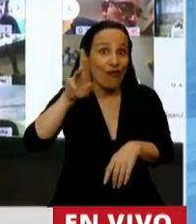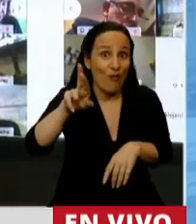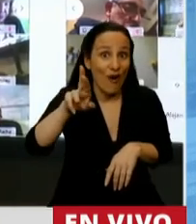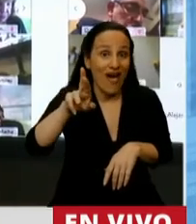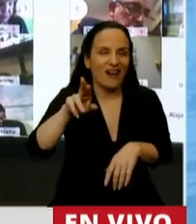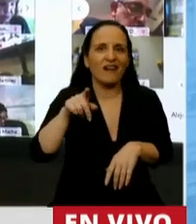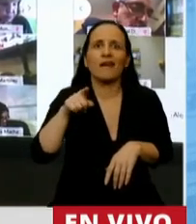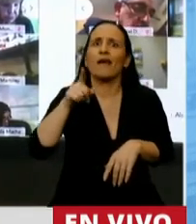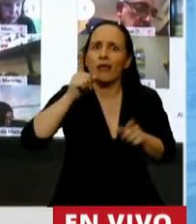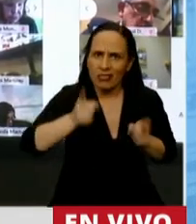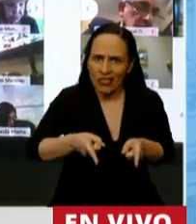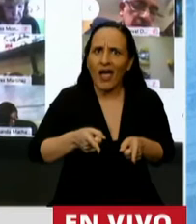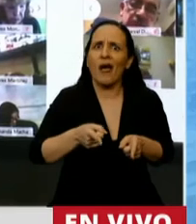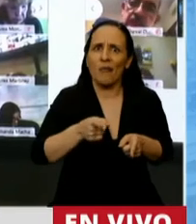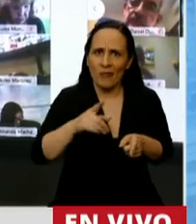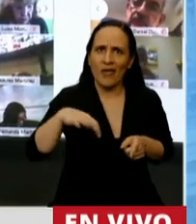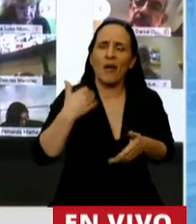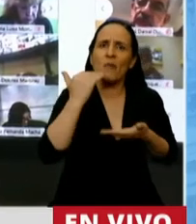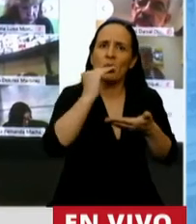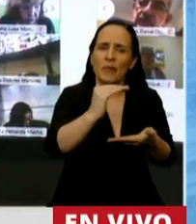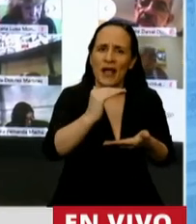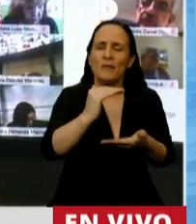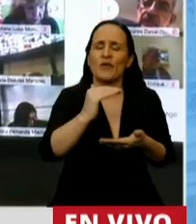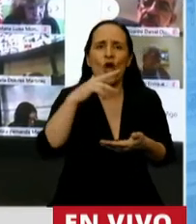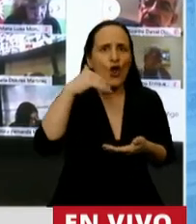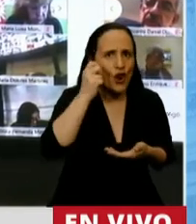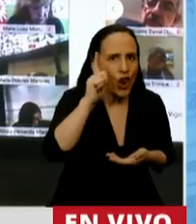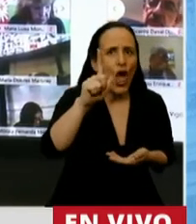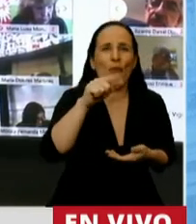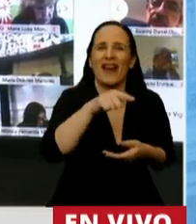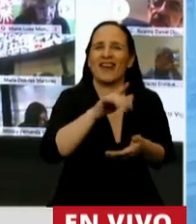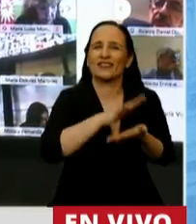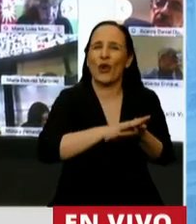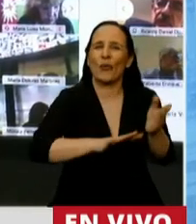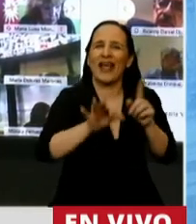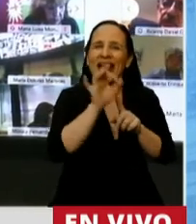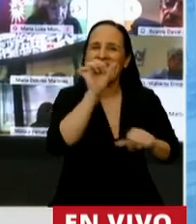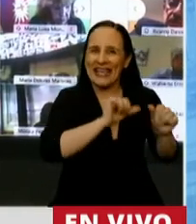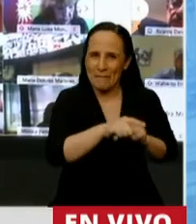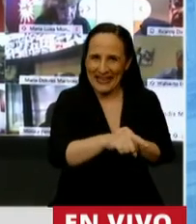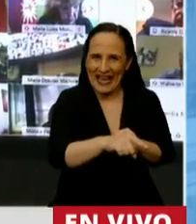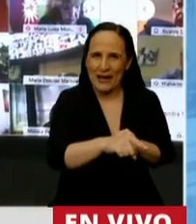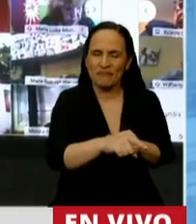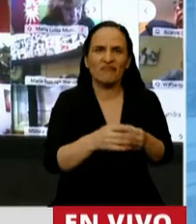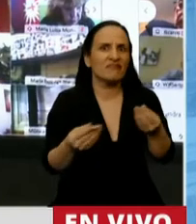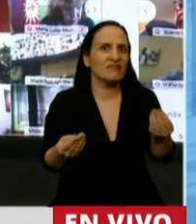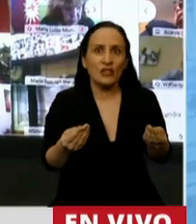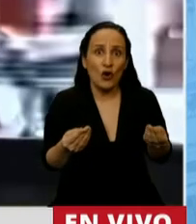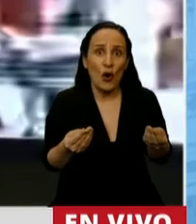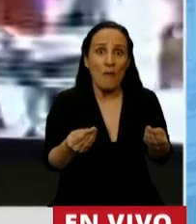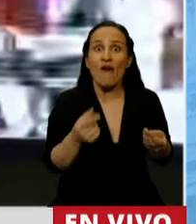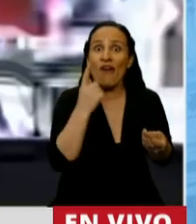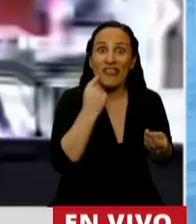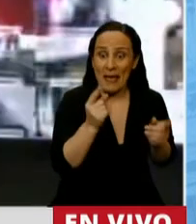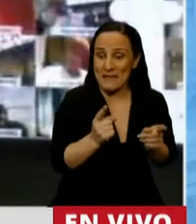obtuvo el premio Nobel de Química. Y lo obtuvo un día como el de